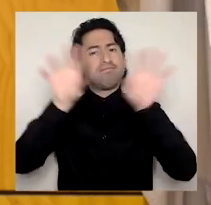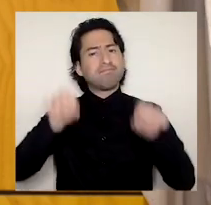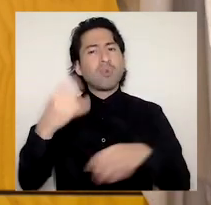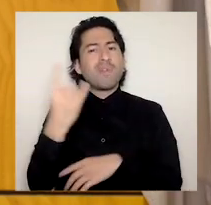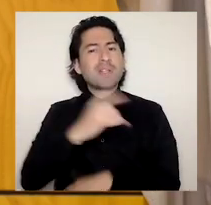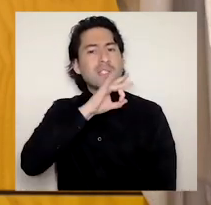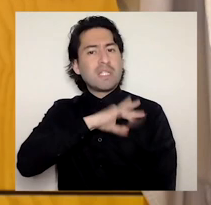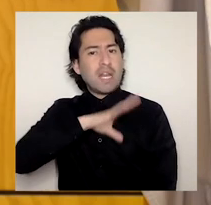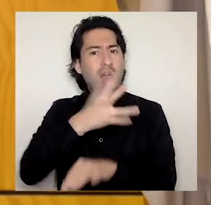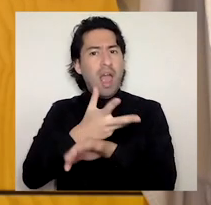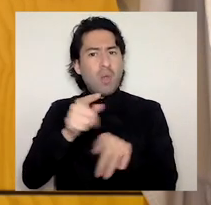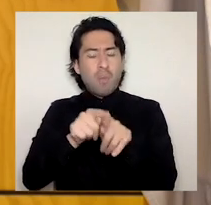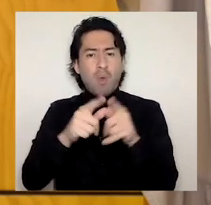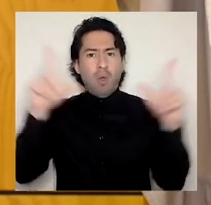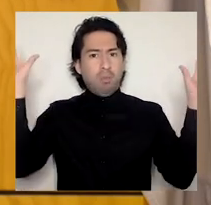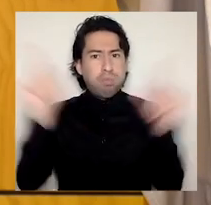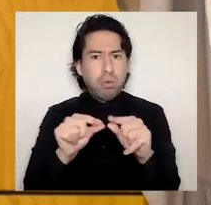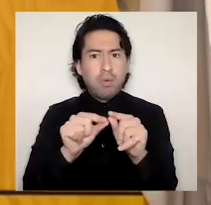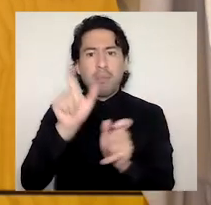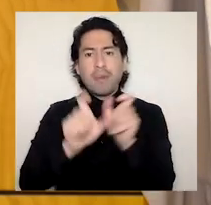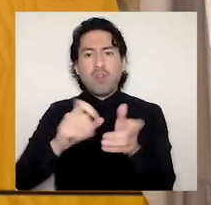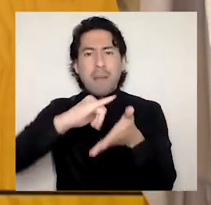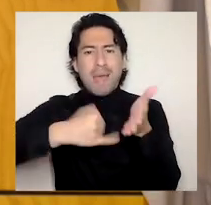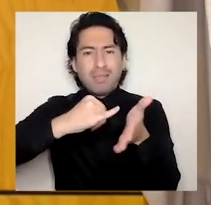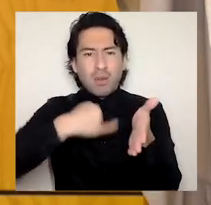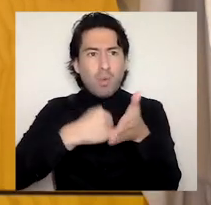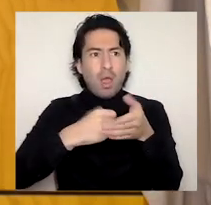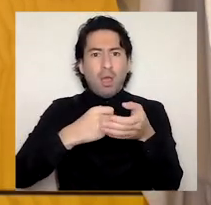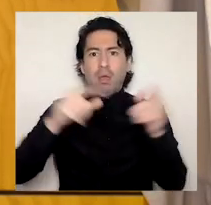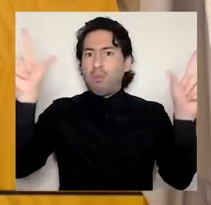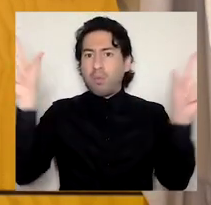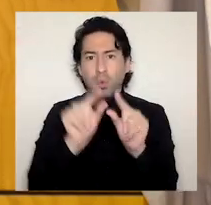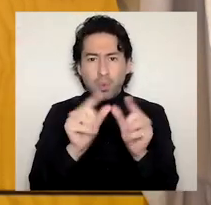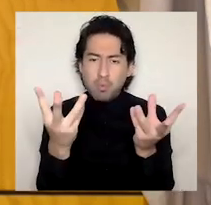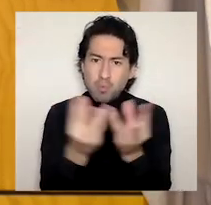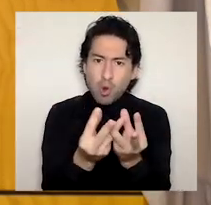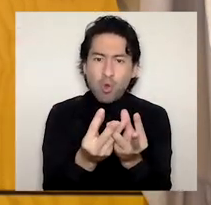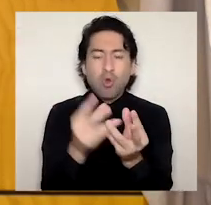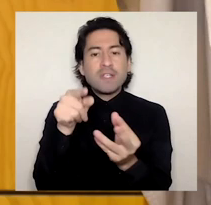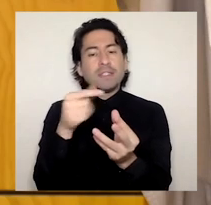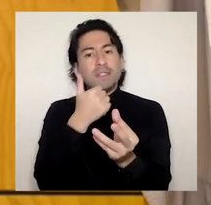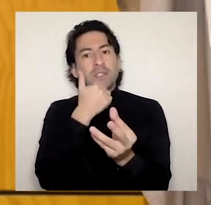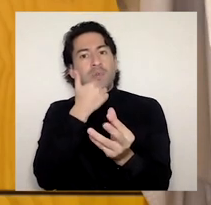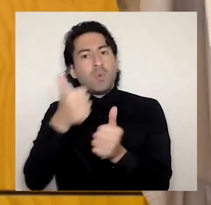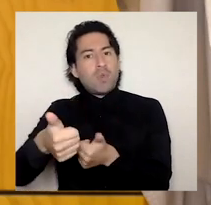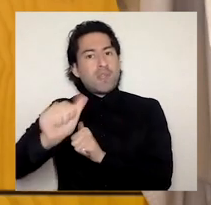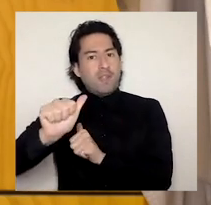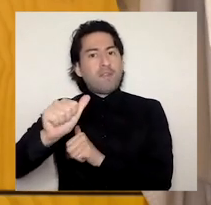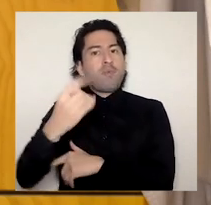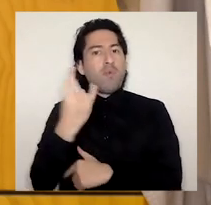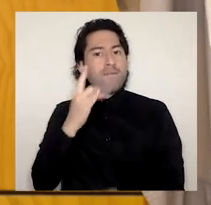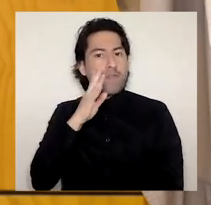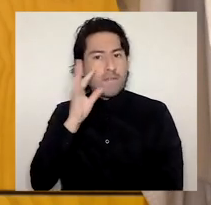una brusca disminución de sus matrículas. El desafío para toda la comunidad universitaria UVB fue mayor.